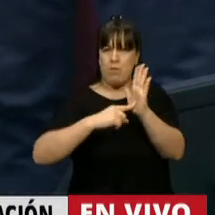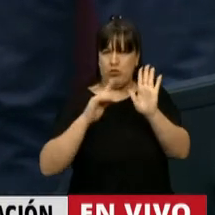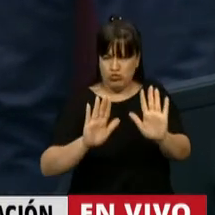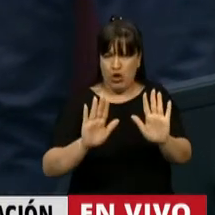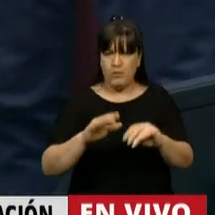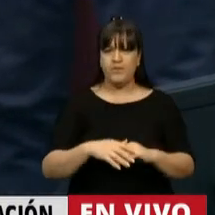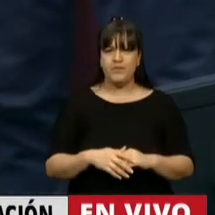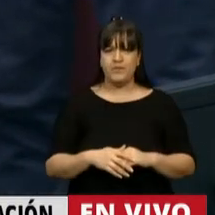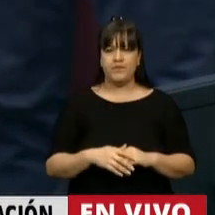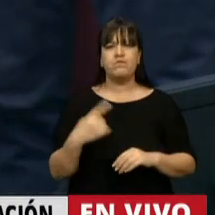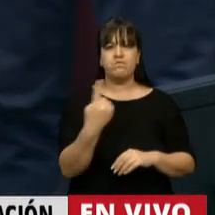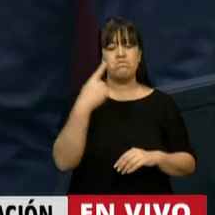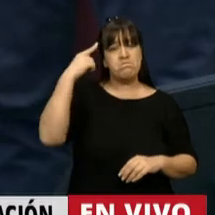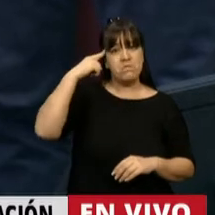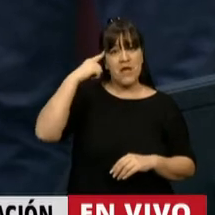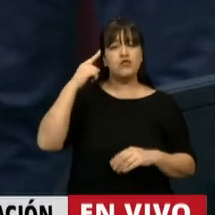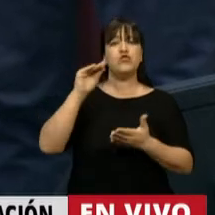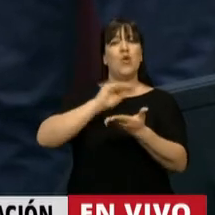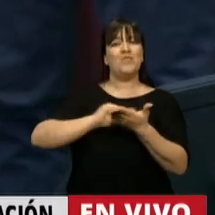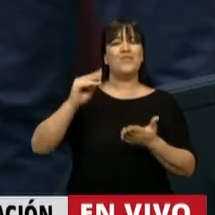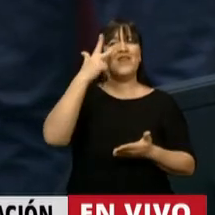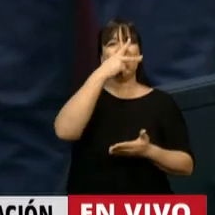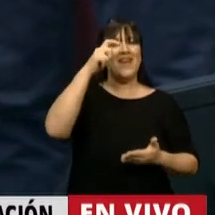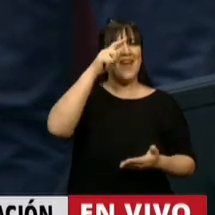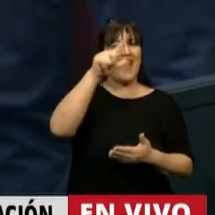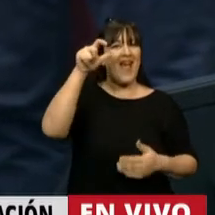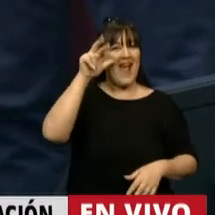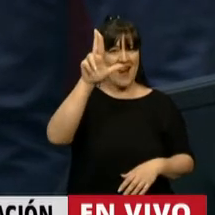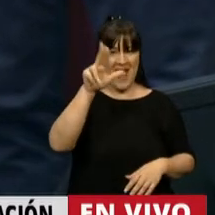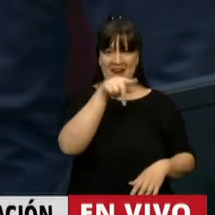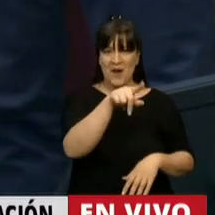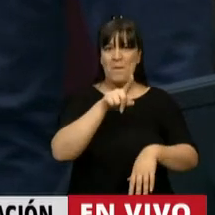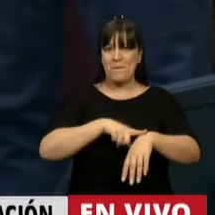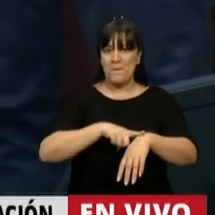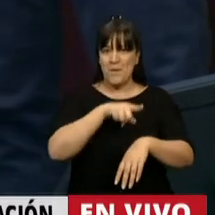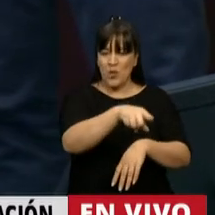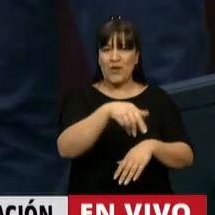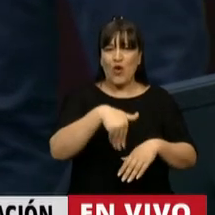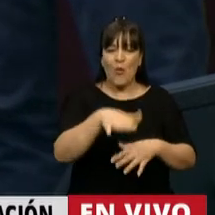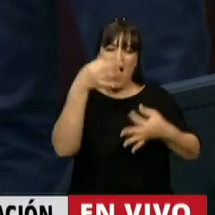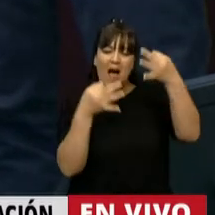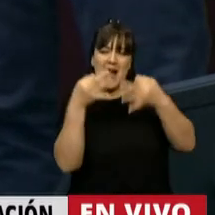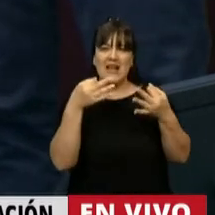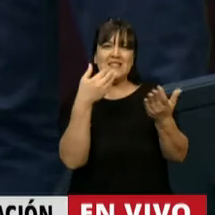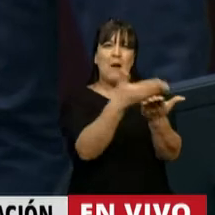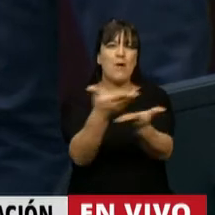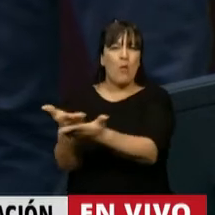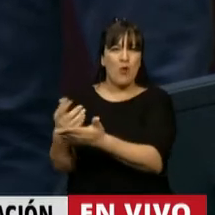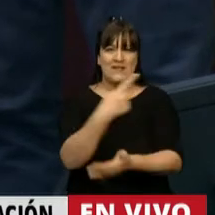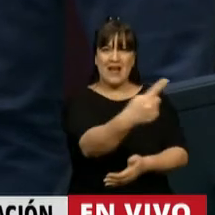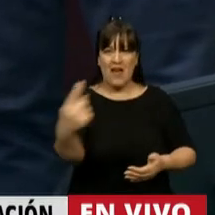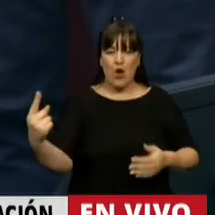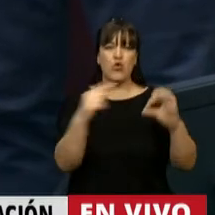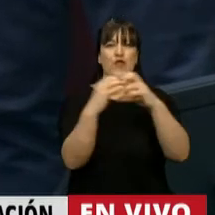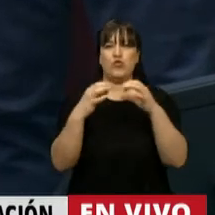que lo hará el diputado Carlos Heller al momento de analizar las propuestas y discusiones en